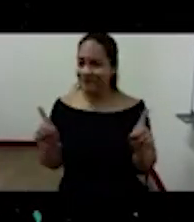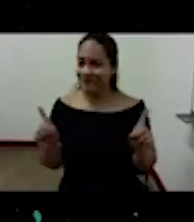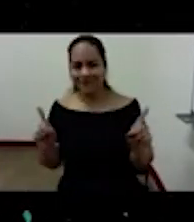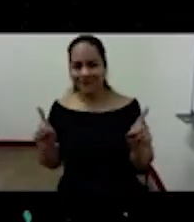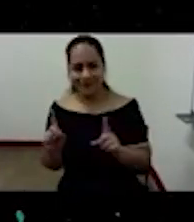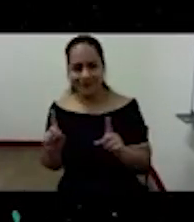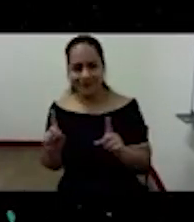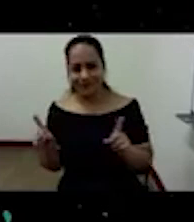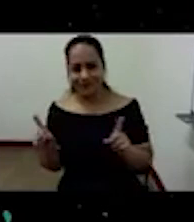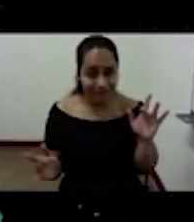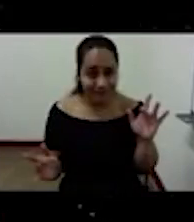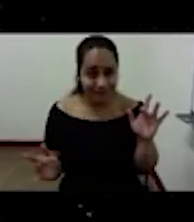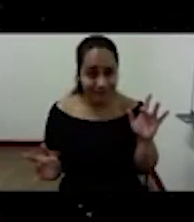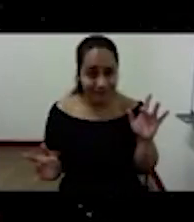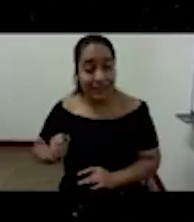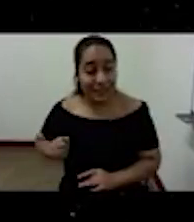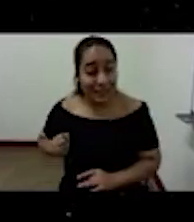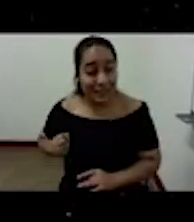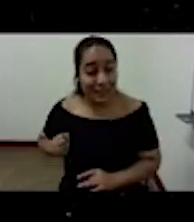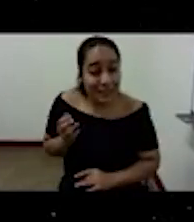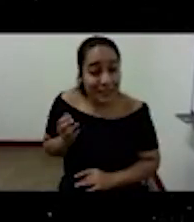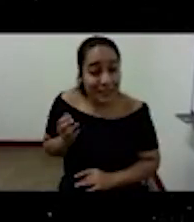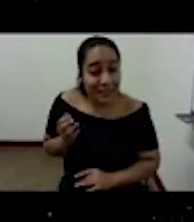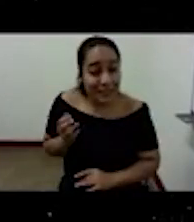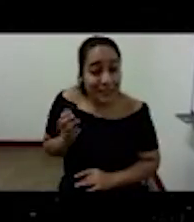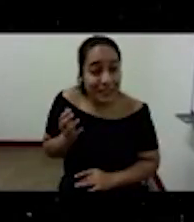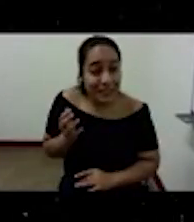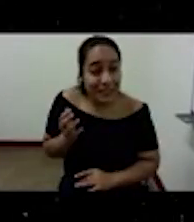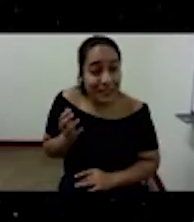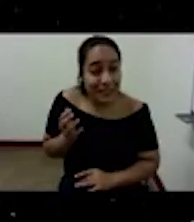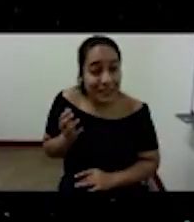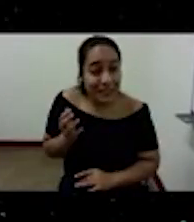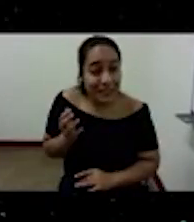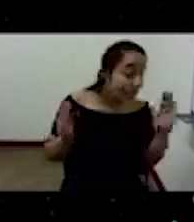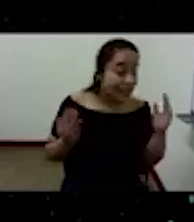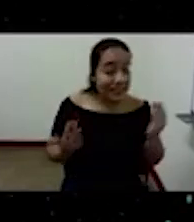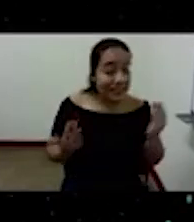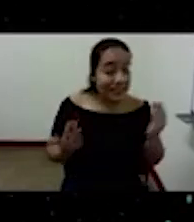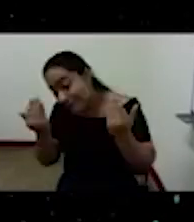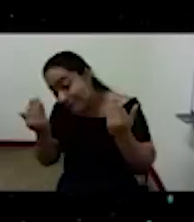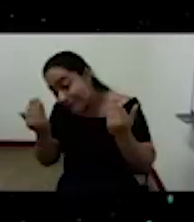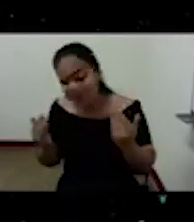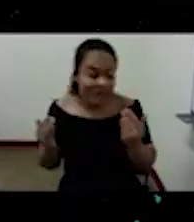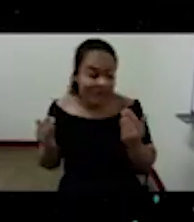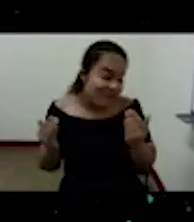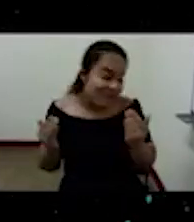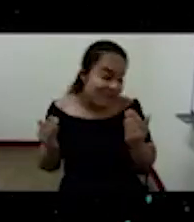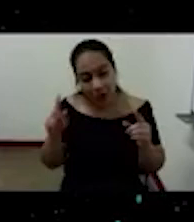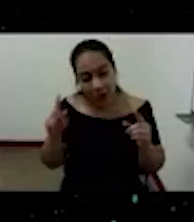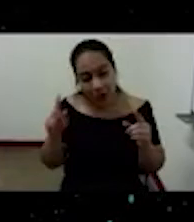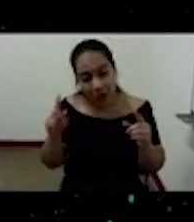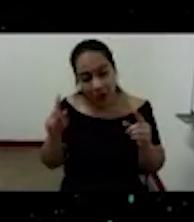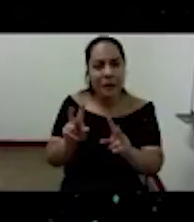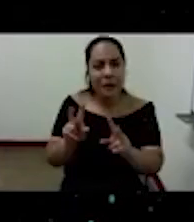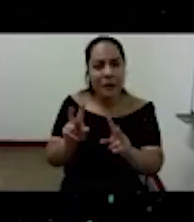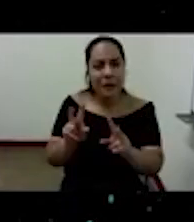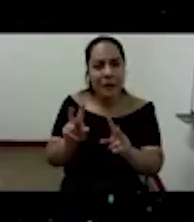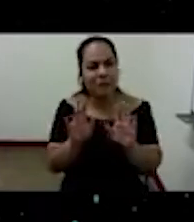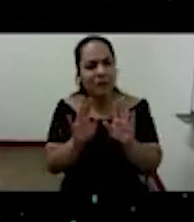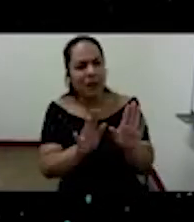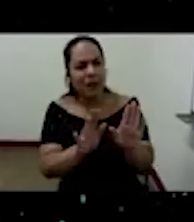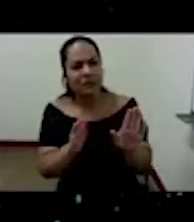descripción descripción no funciona si pensamos al 71